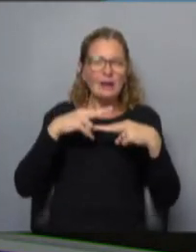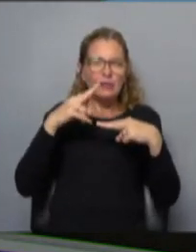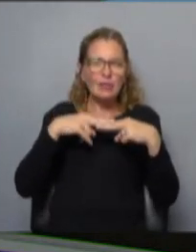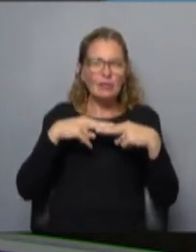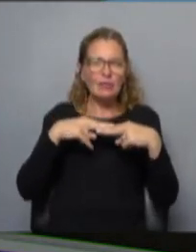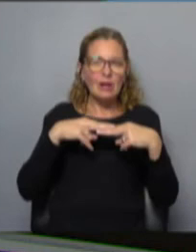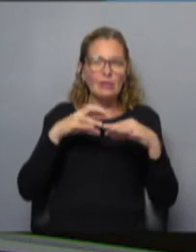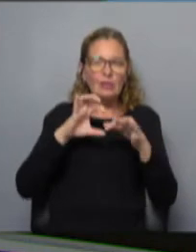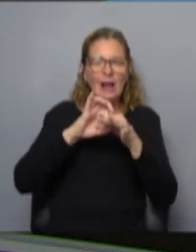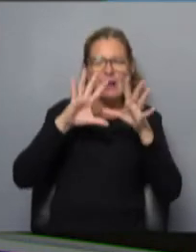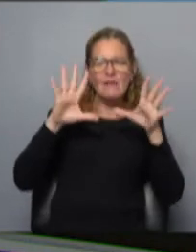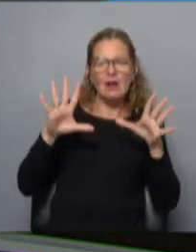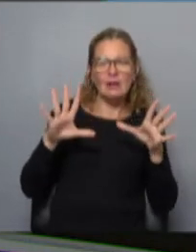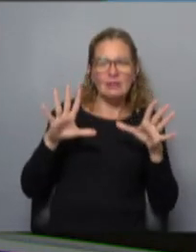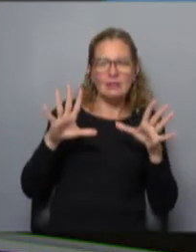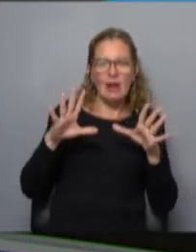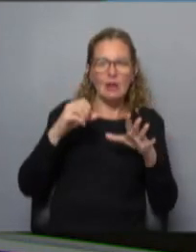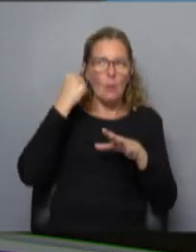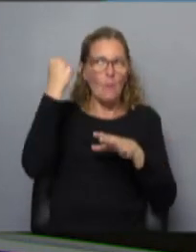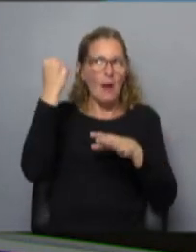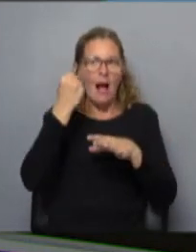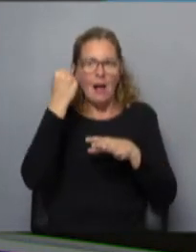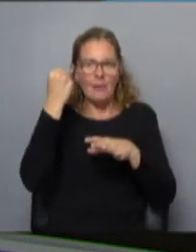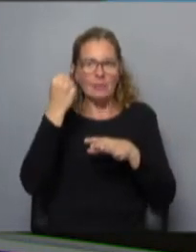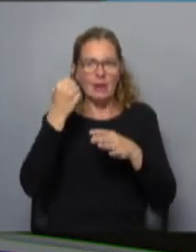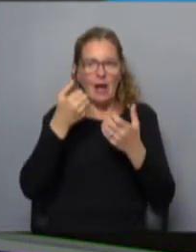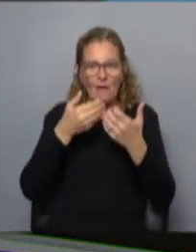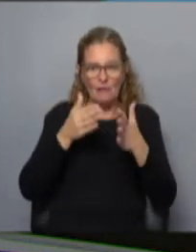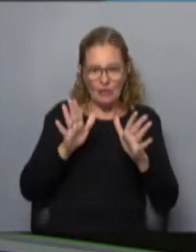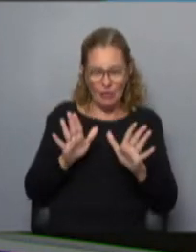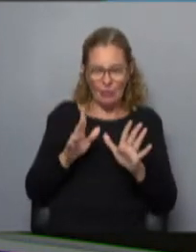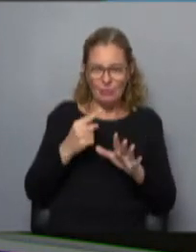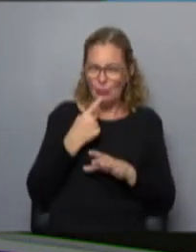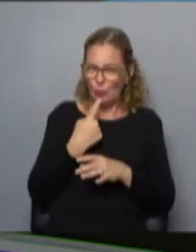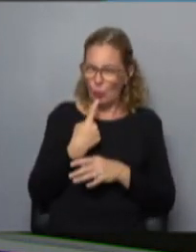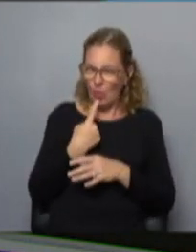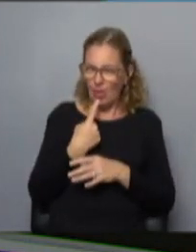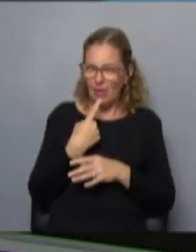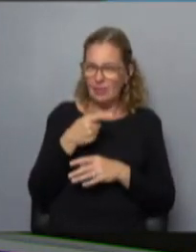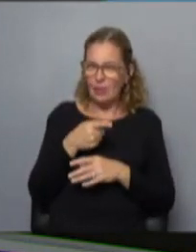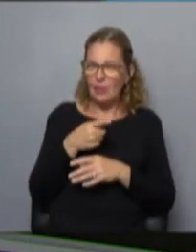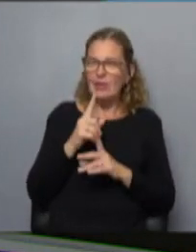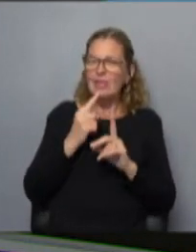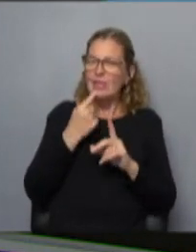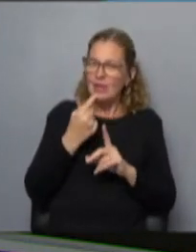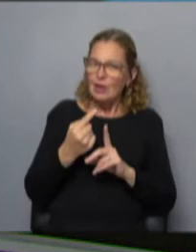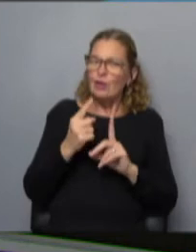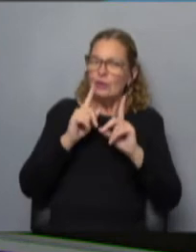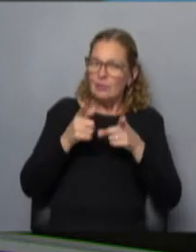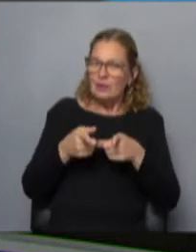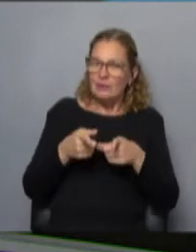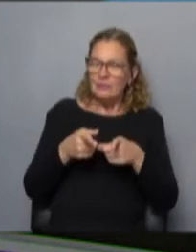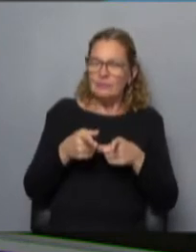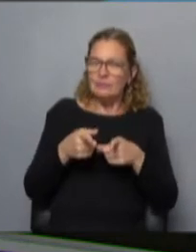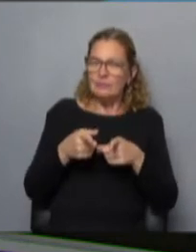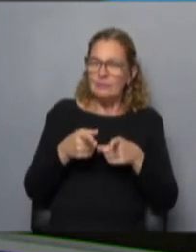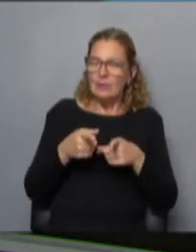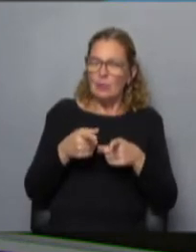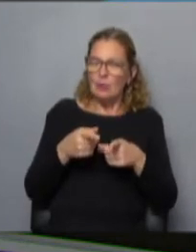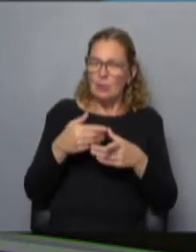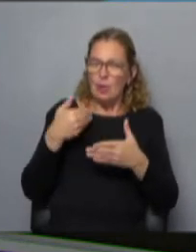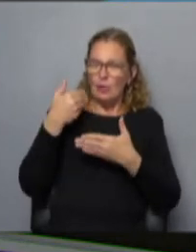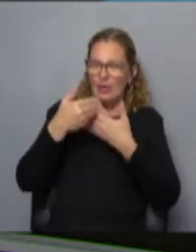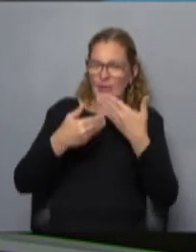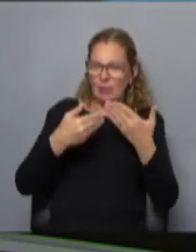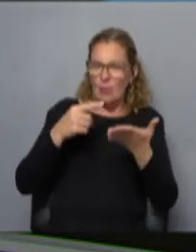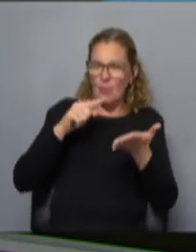donde la libertad de expresión sea el valor máximo, etcétera, lo que abrió estas especulaciones? En el medio de todo eso dijo, tenemos que desarrollar